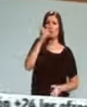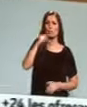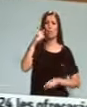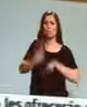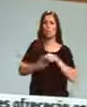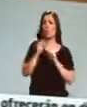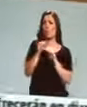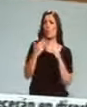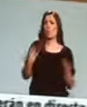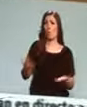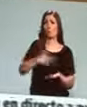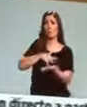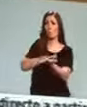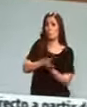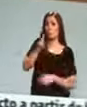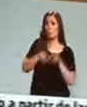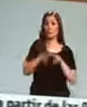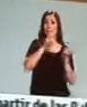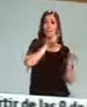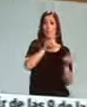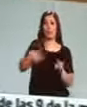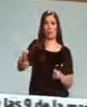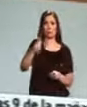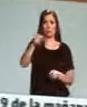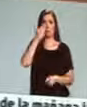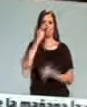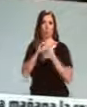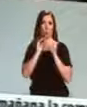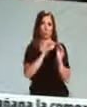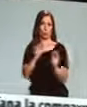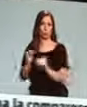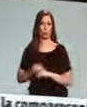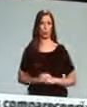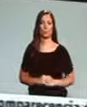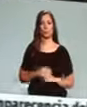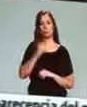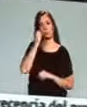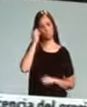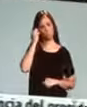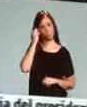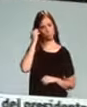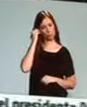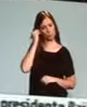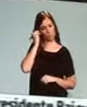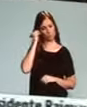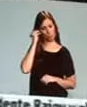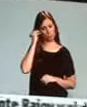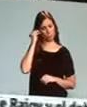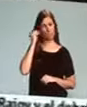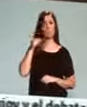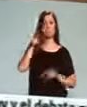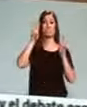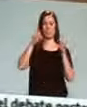qué repercusiones puede tener en los asuntos que a ellos más les importan. No es la primera vez que hablo de esta materia.